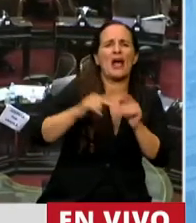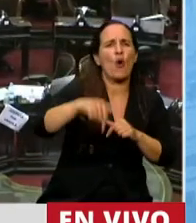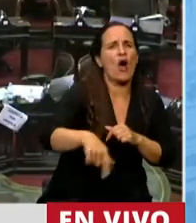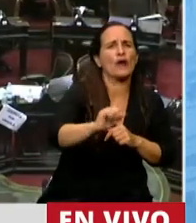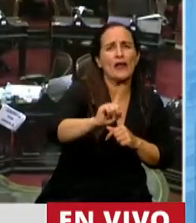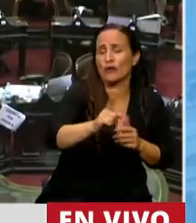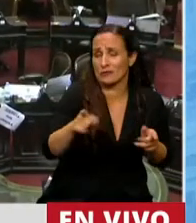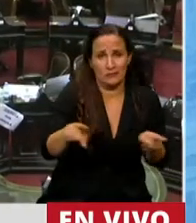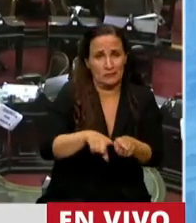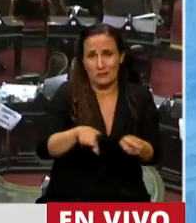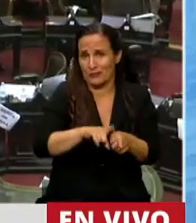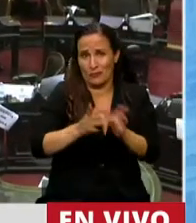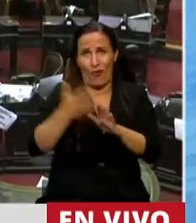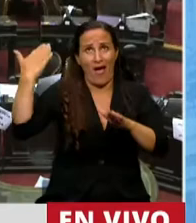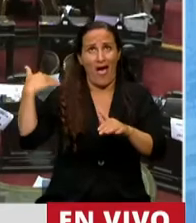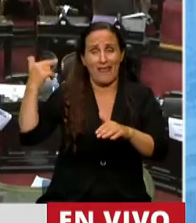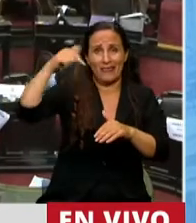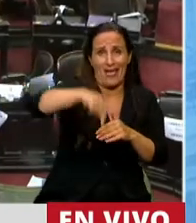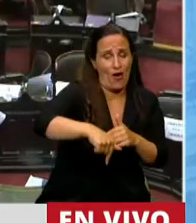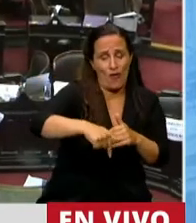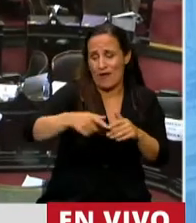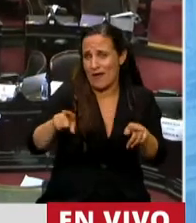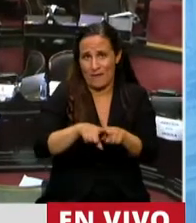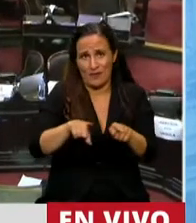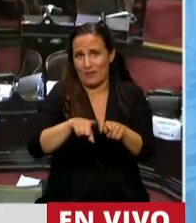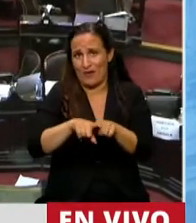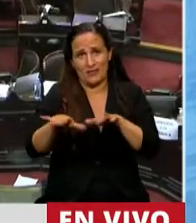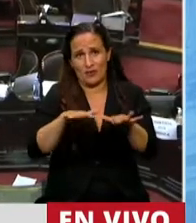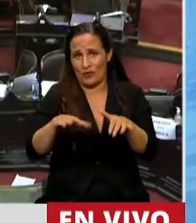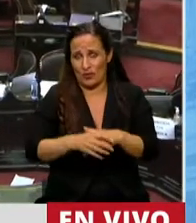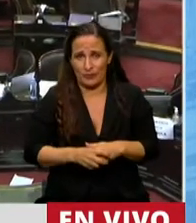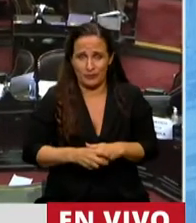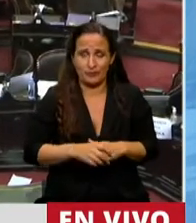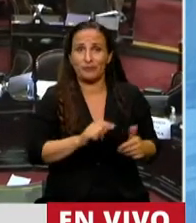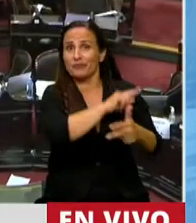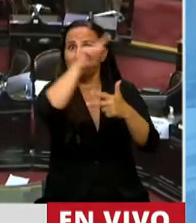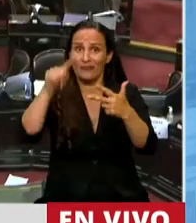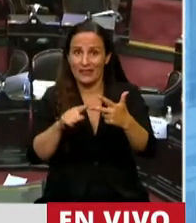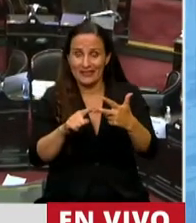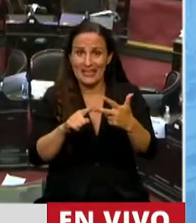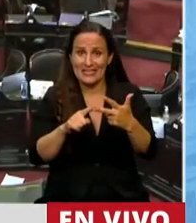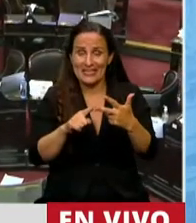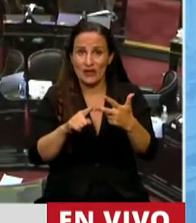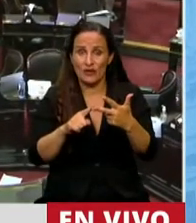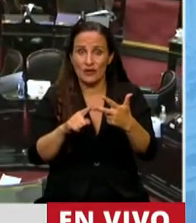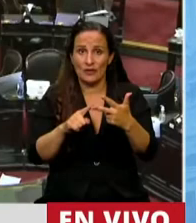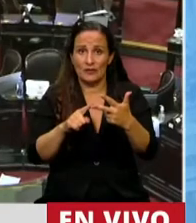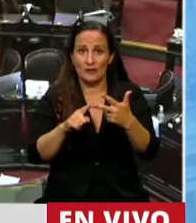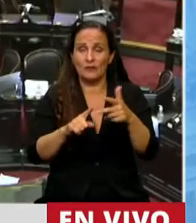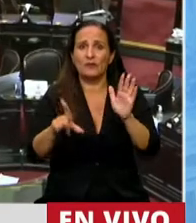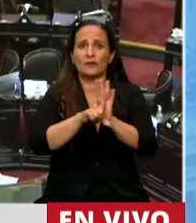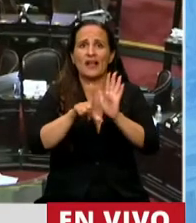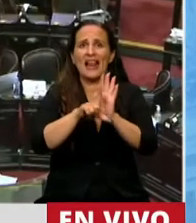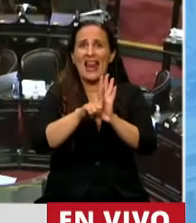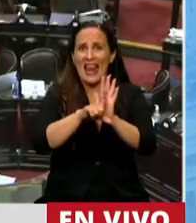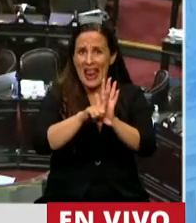otros blanqueos en los cuales ustedes se gastaron las gargantas. La tercera cuestión es que esta ley puede ser